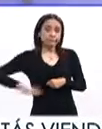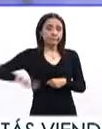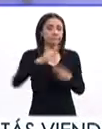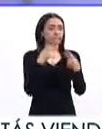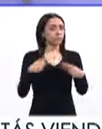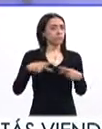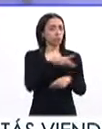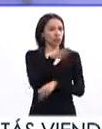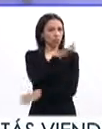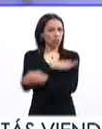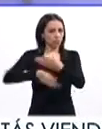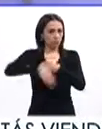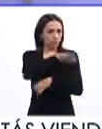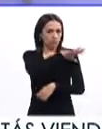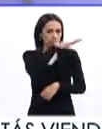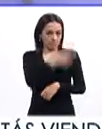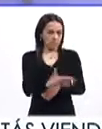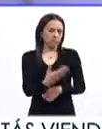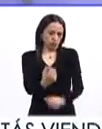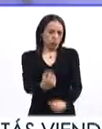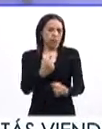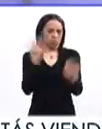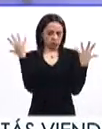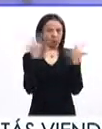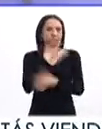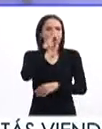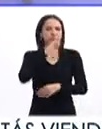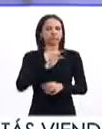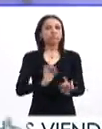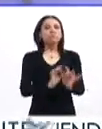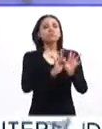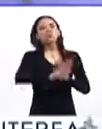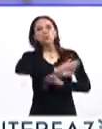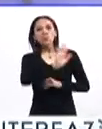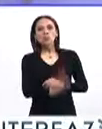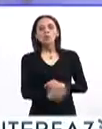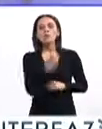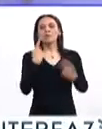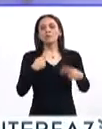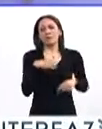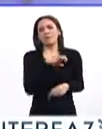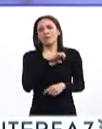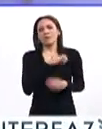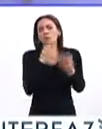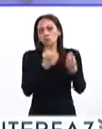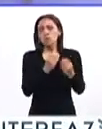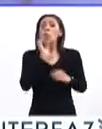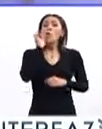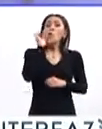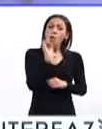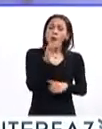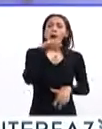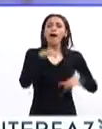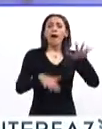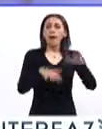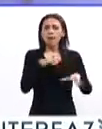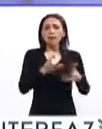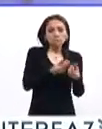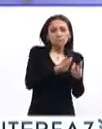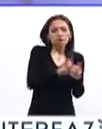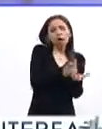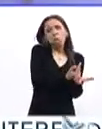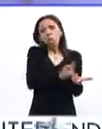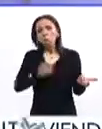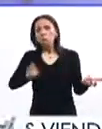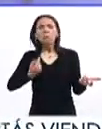general puede haber un impacto emocional ante el fallecimiento de algún ser querido o inclusive ante el distanciamiento. Pensemos en